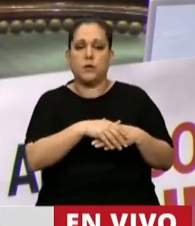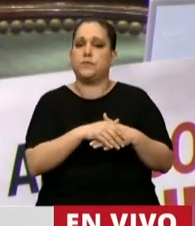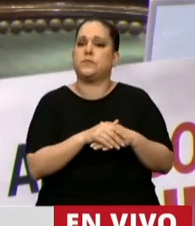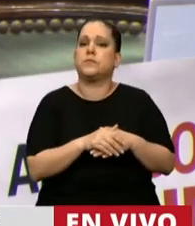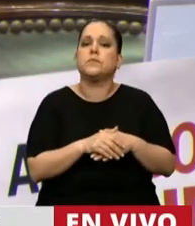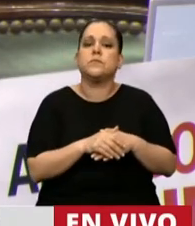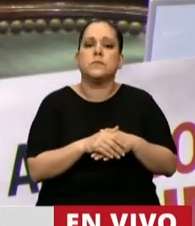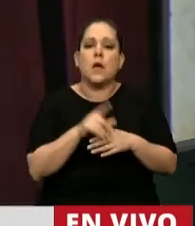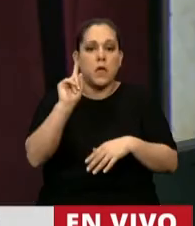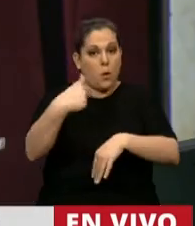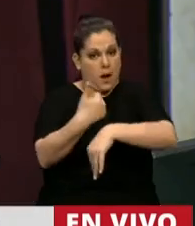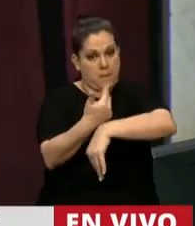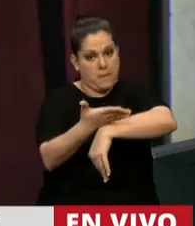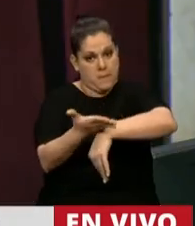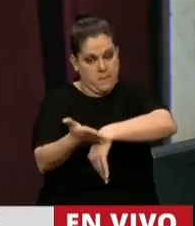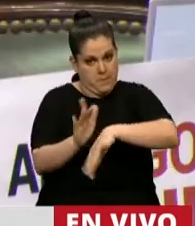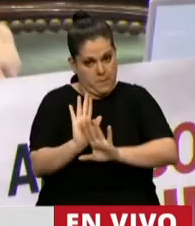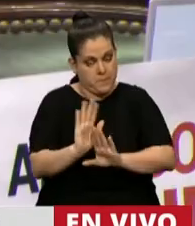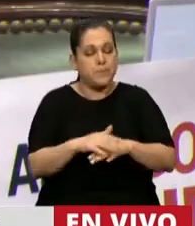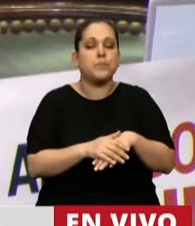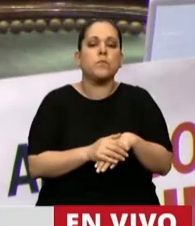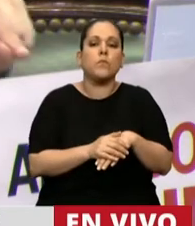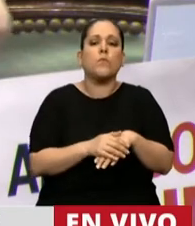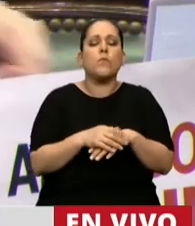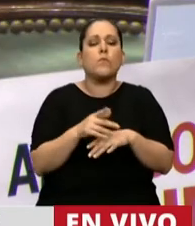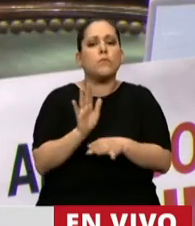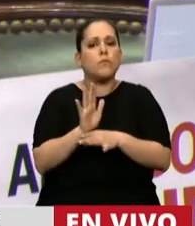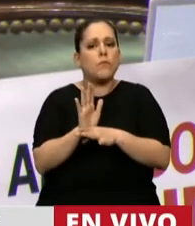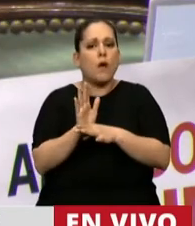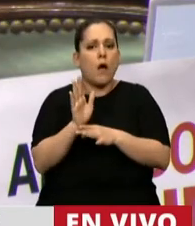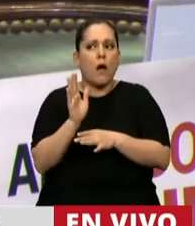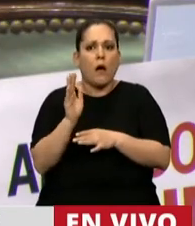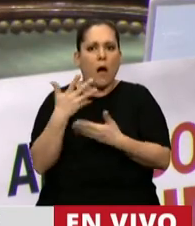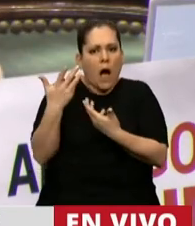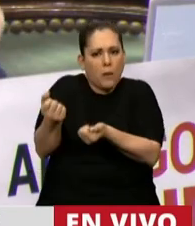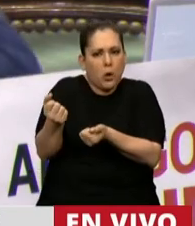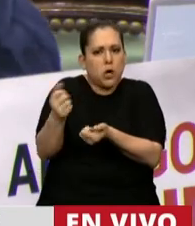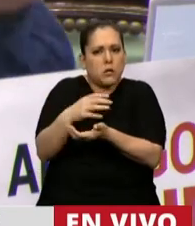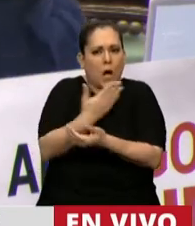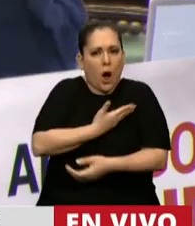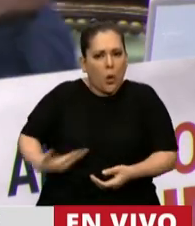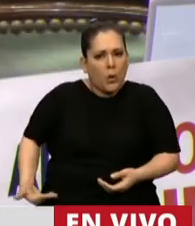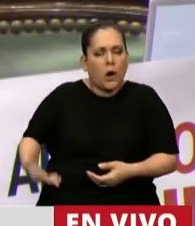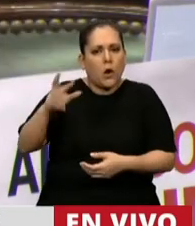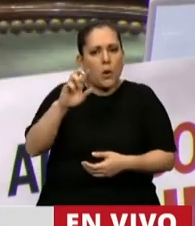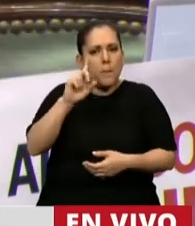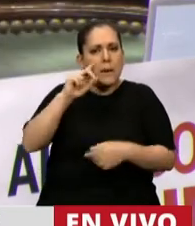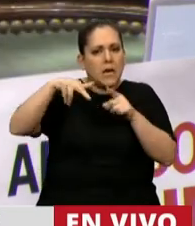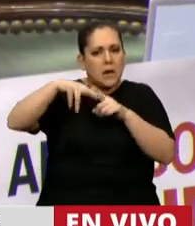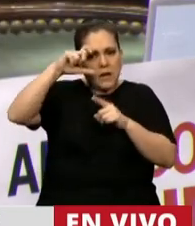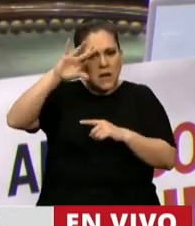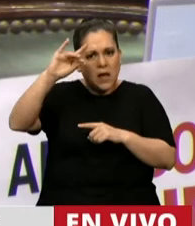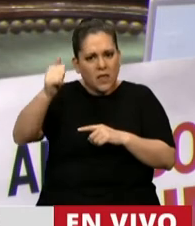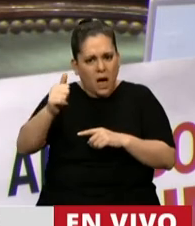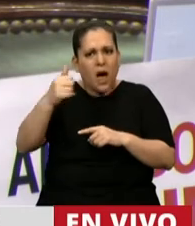Igual se está pasando, diputado. Sumarse a una iniciativa del gobierno de Piñera que tiene a los carabineros para